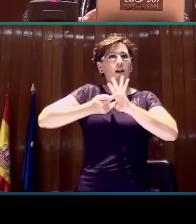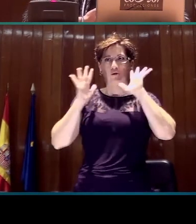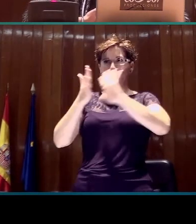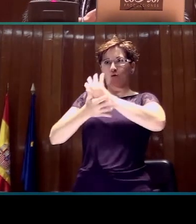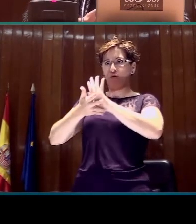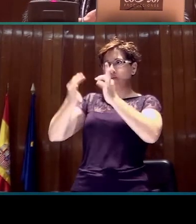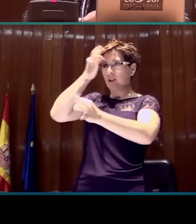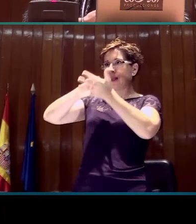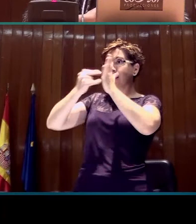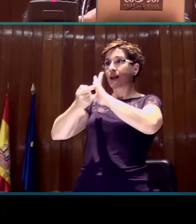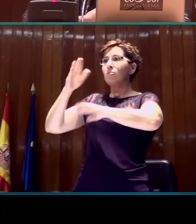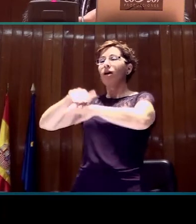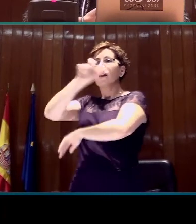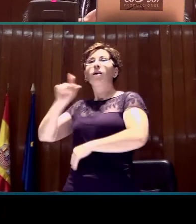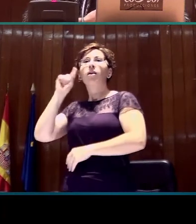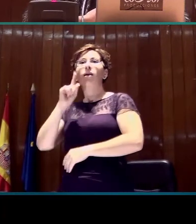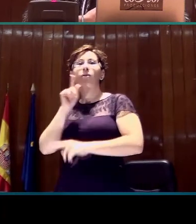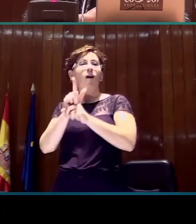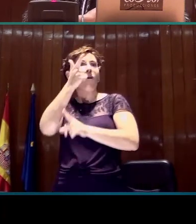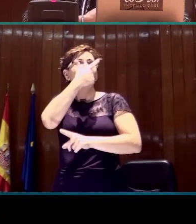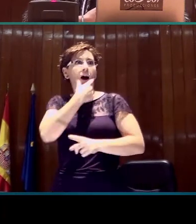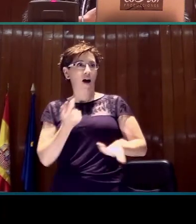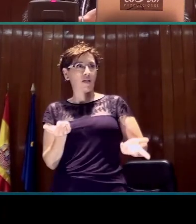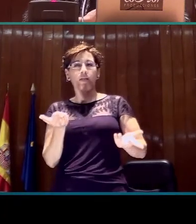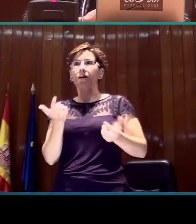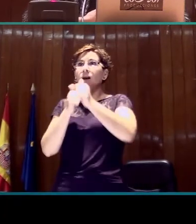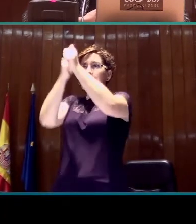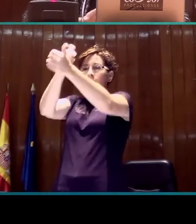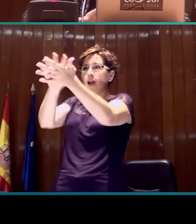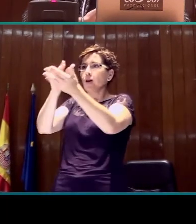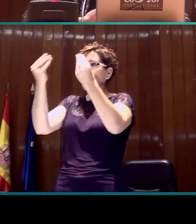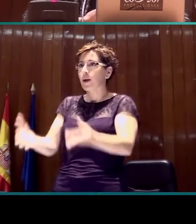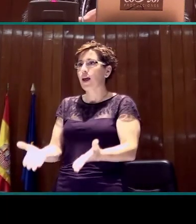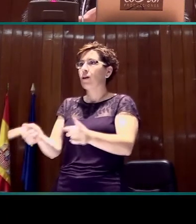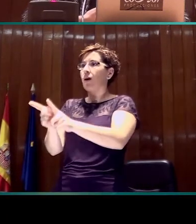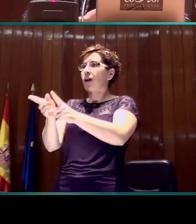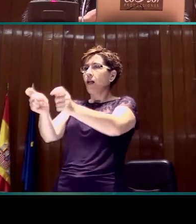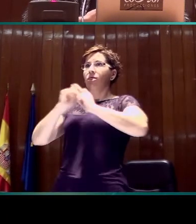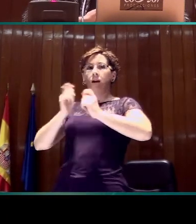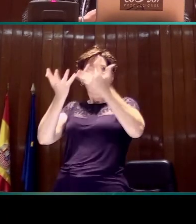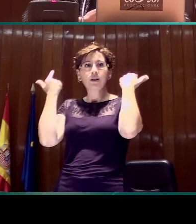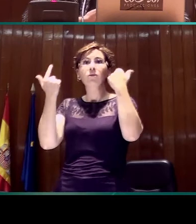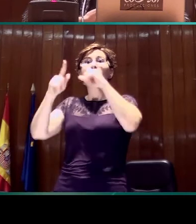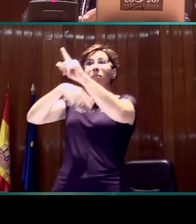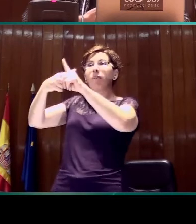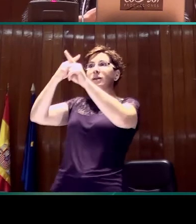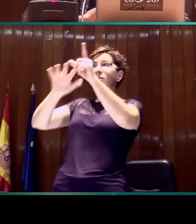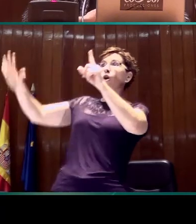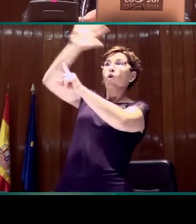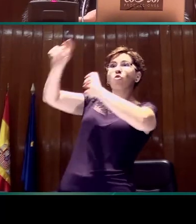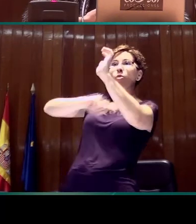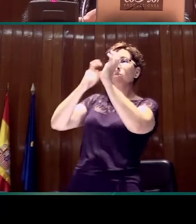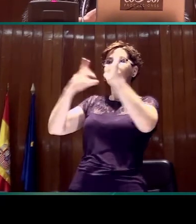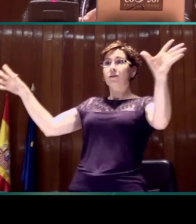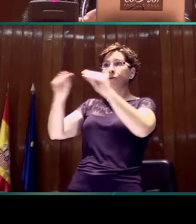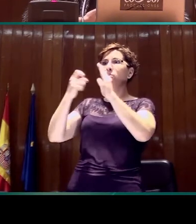sordas les resulte fácil recibir ese signado y la diferenciación de todos esos signados que forman parte del mensaje. Y